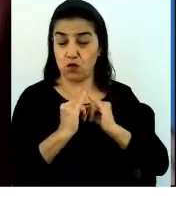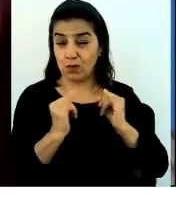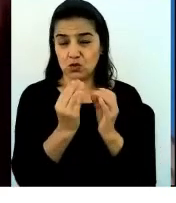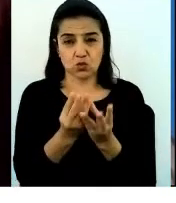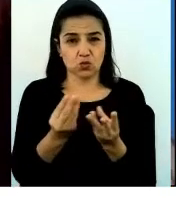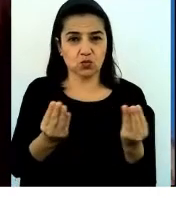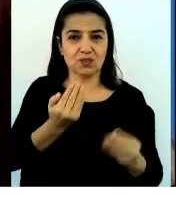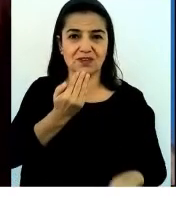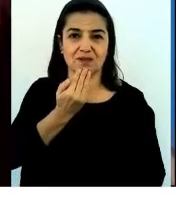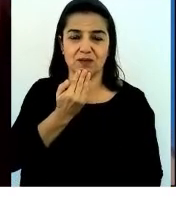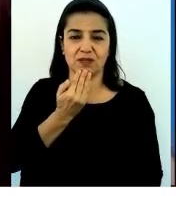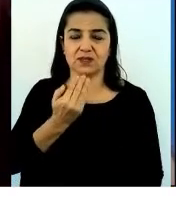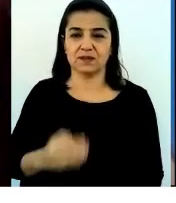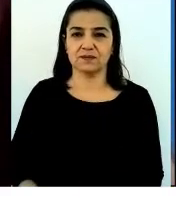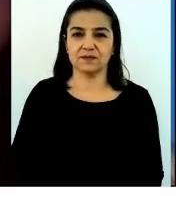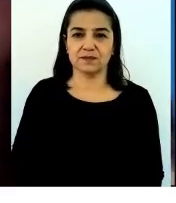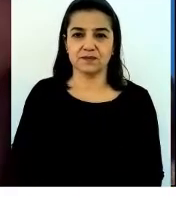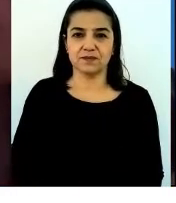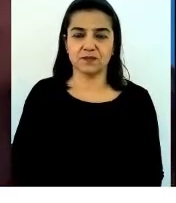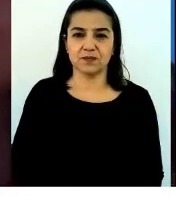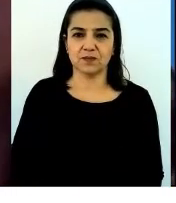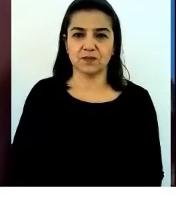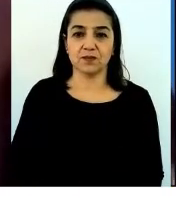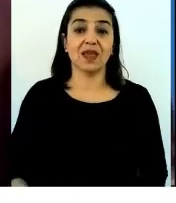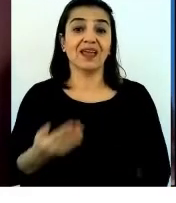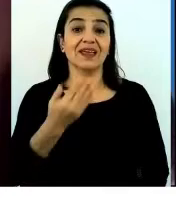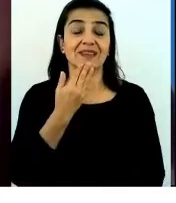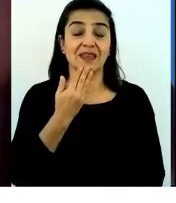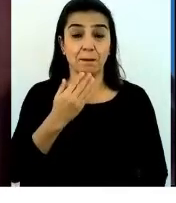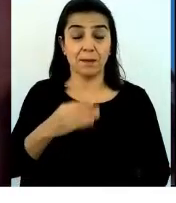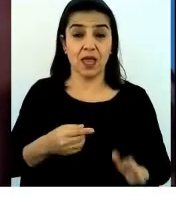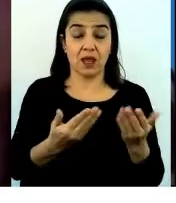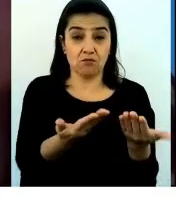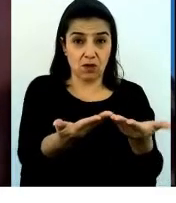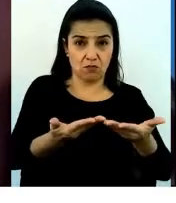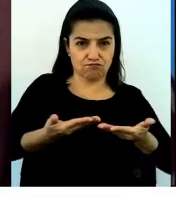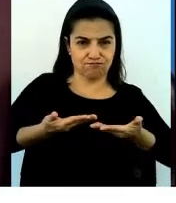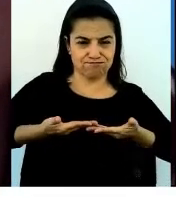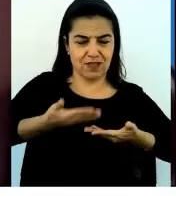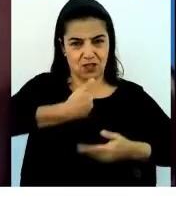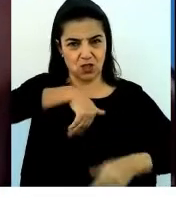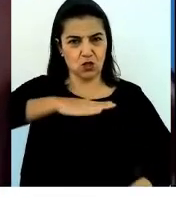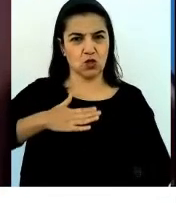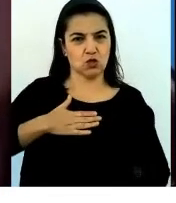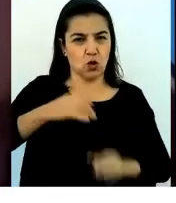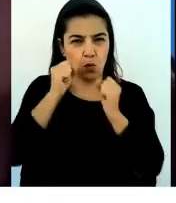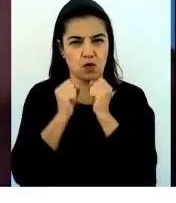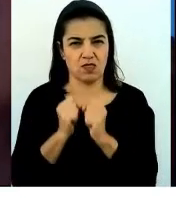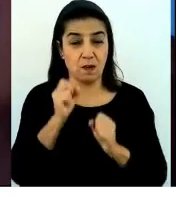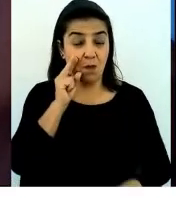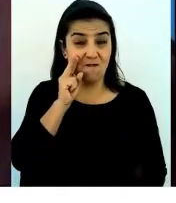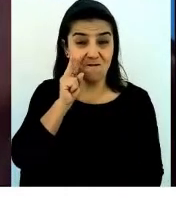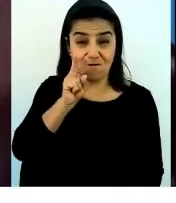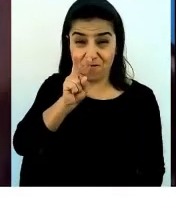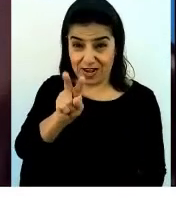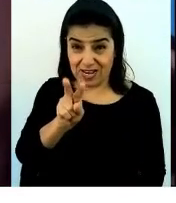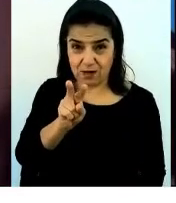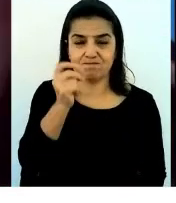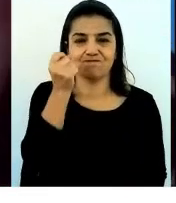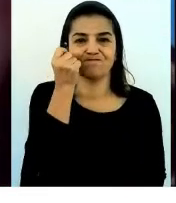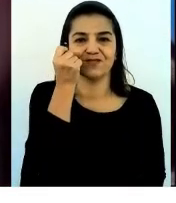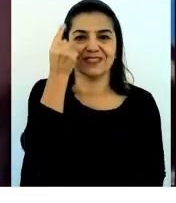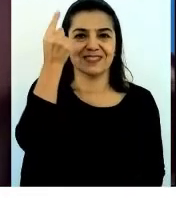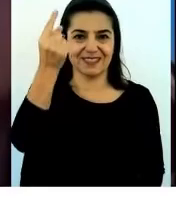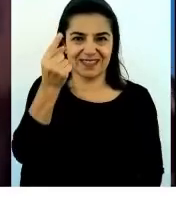también, it's like a, it's a zooming. Estamos capaces de ver cosas que están a